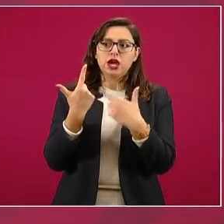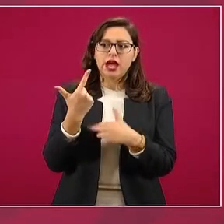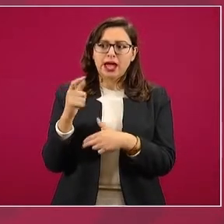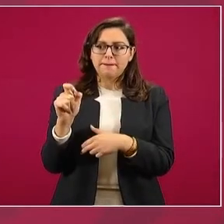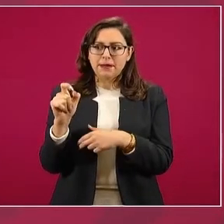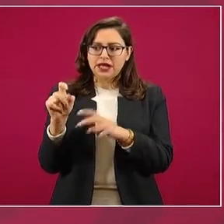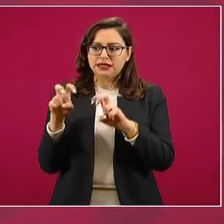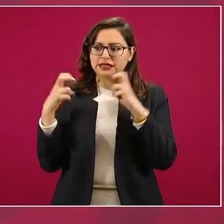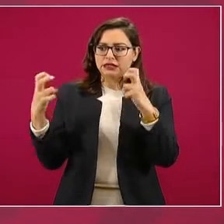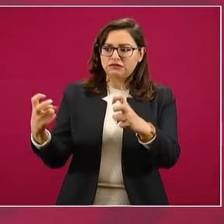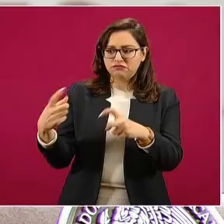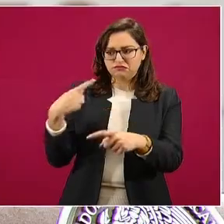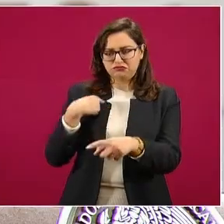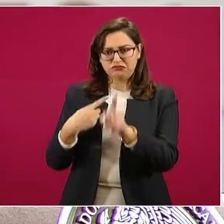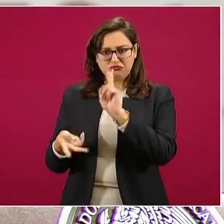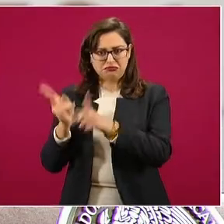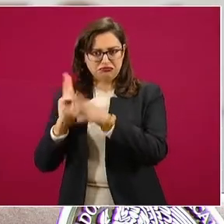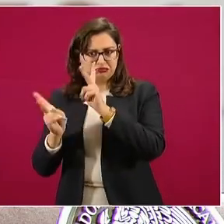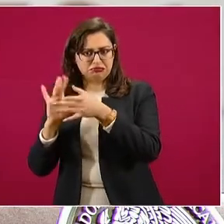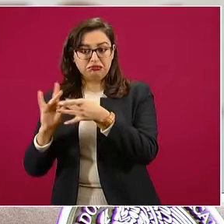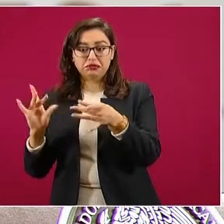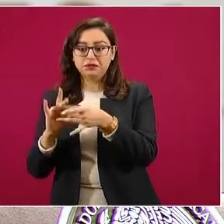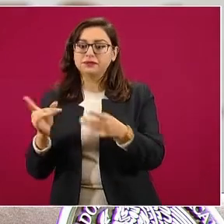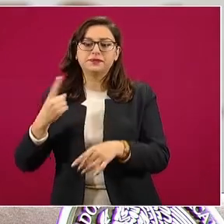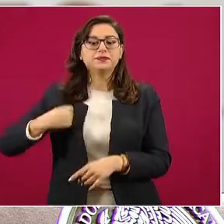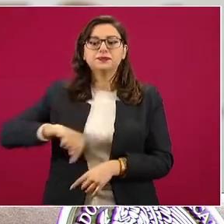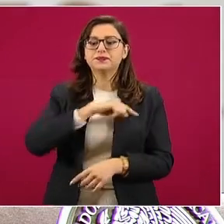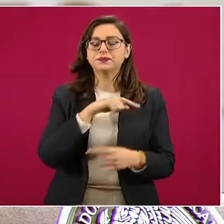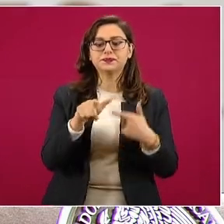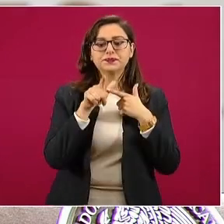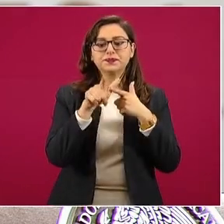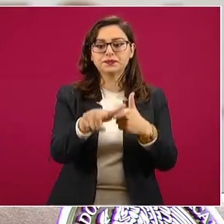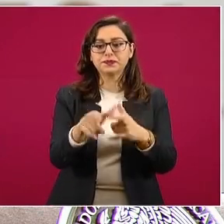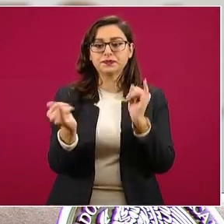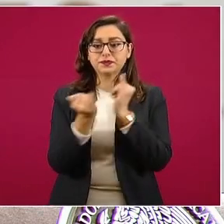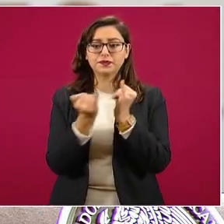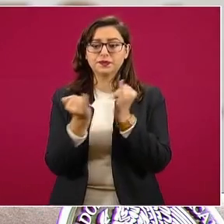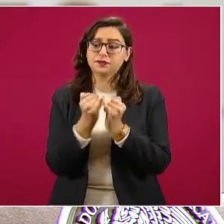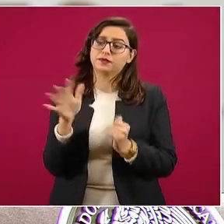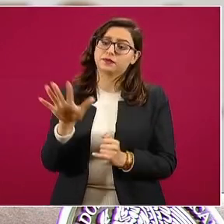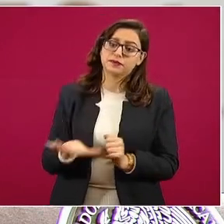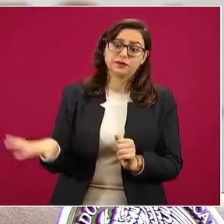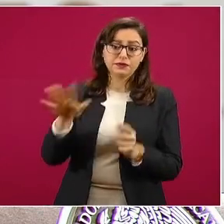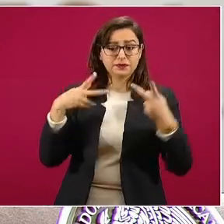Y así vamos a continuar, confiando en la gente,